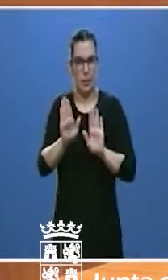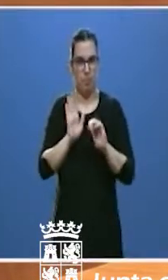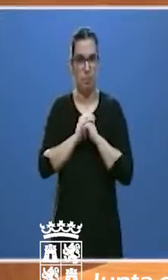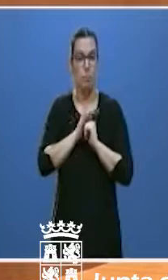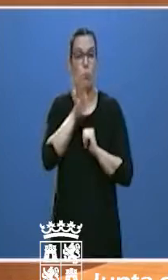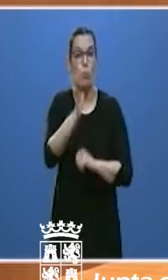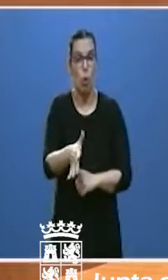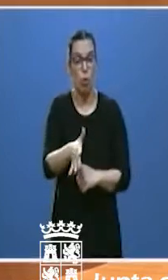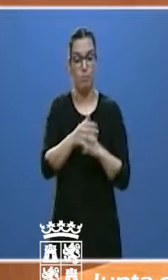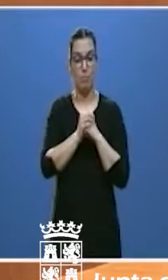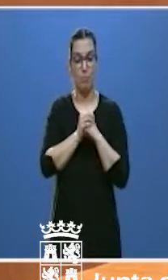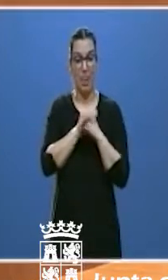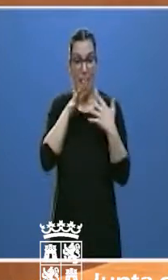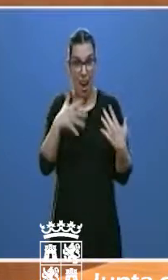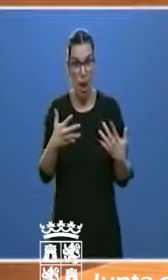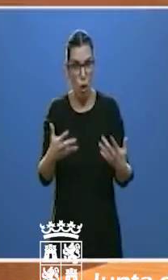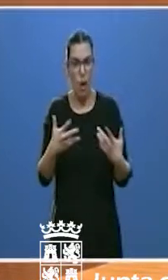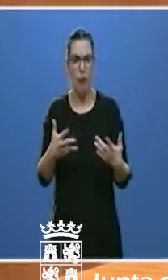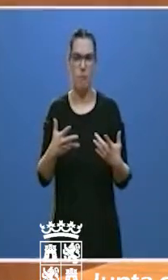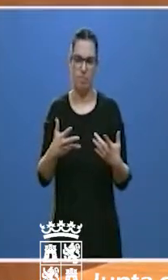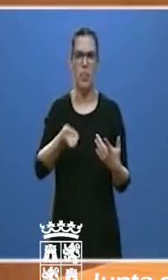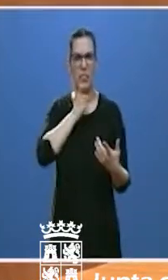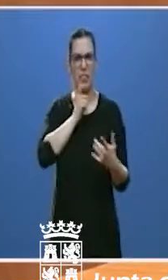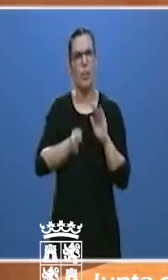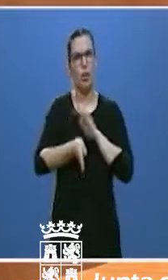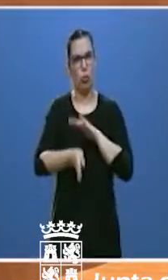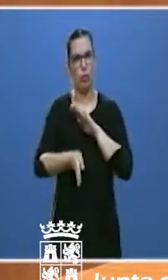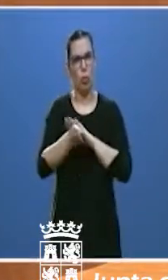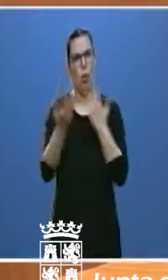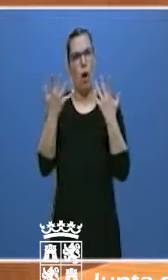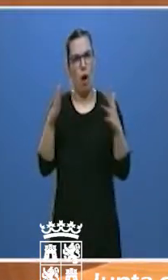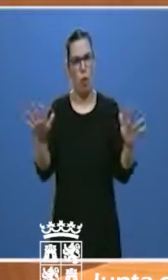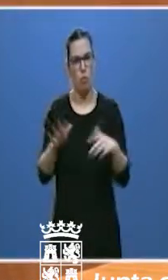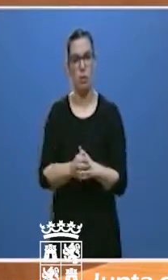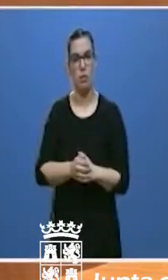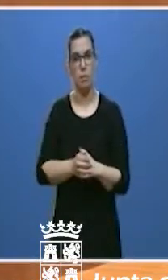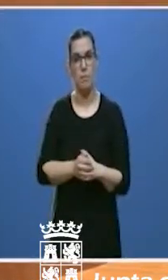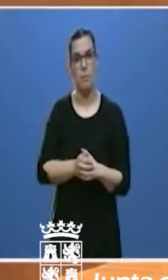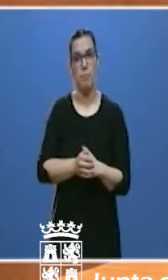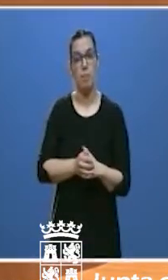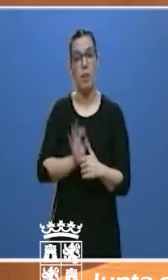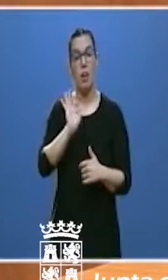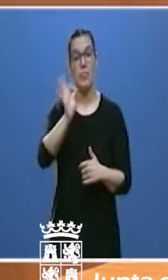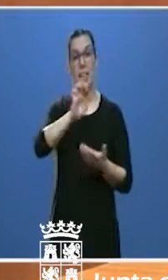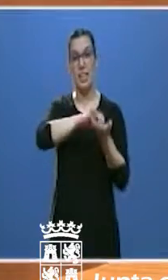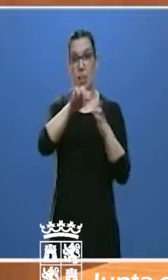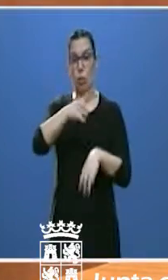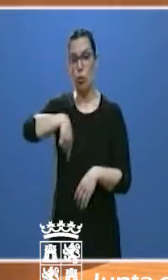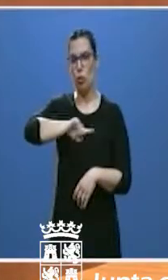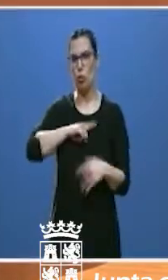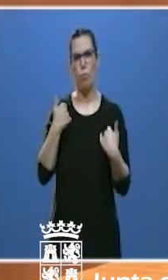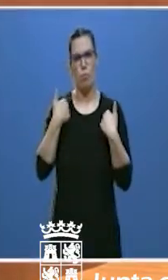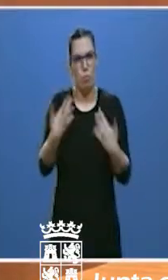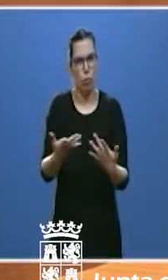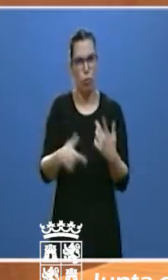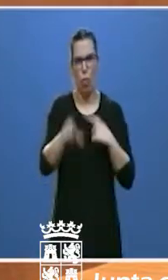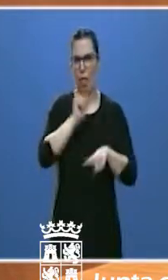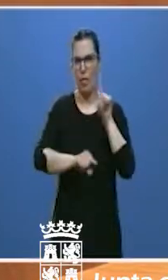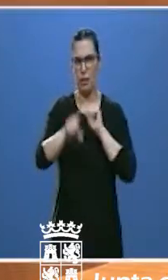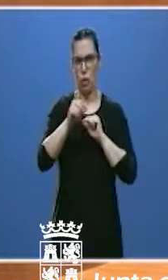porque aún atravesamos momentos difíciles. En Castilla y León es verdad que adoptamos medidas tempranas,